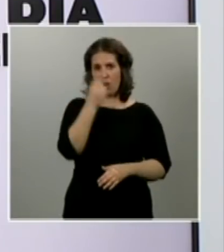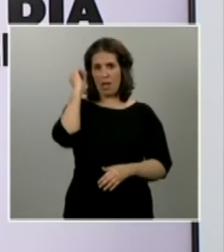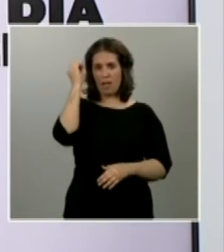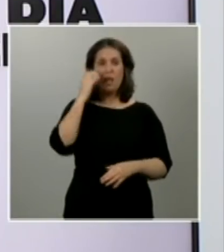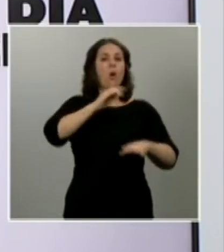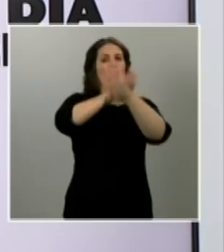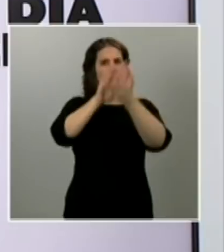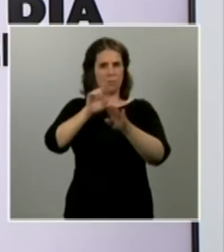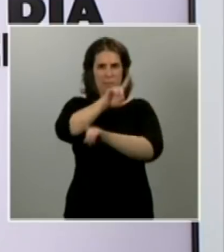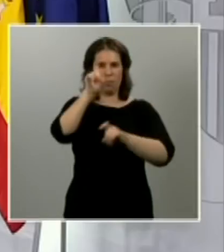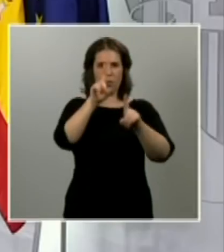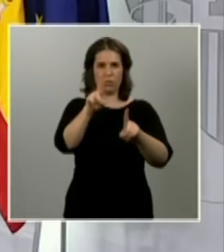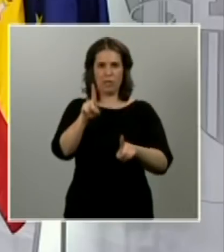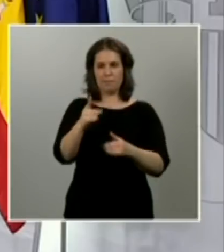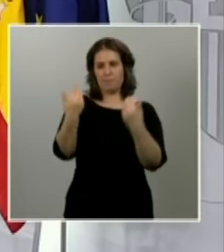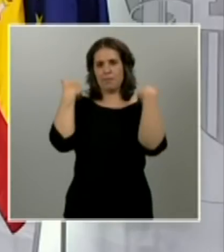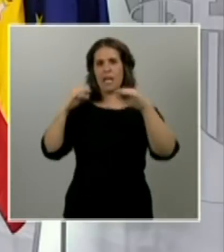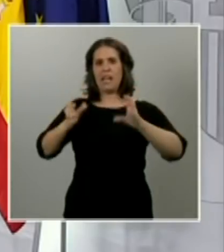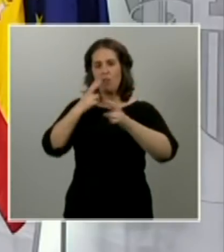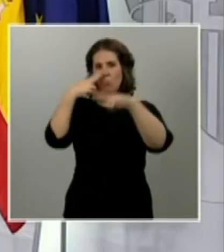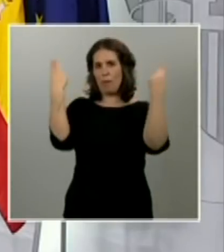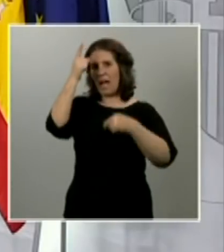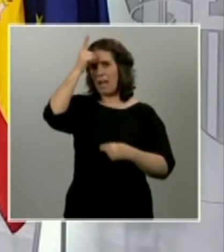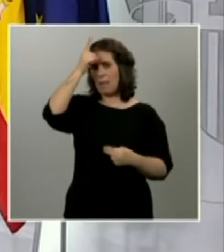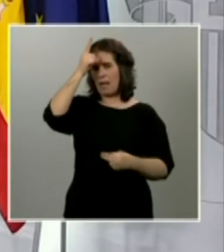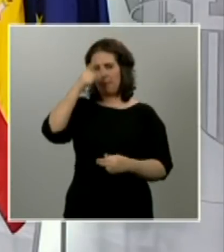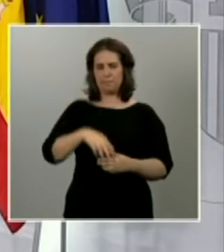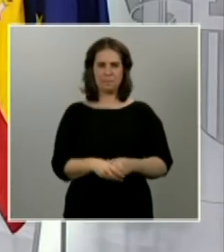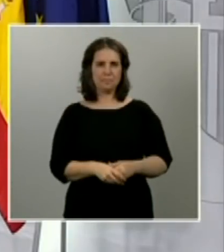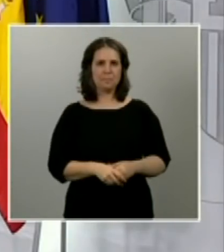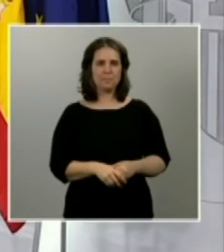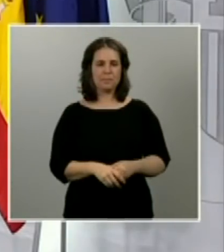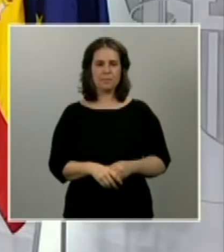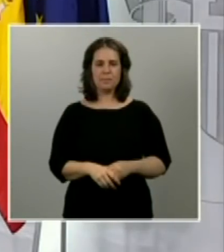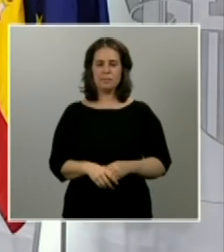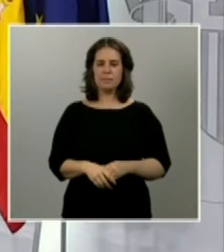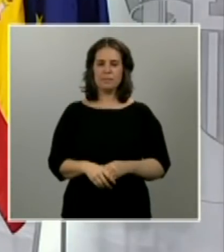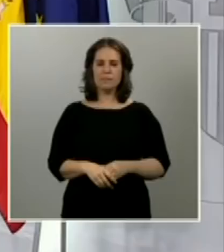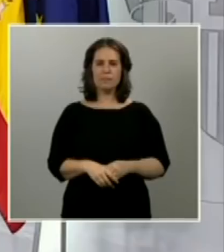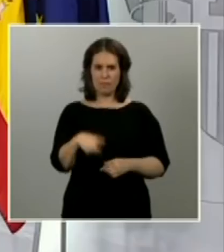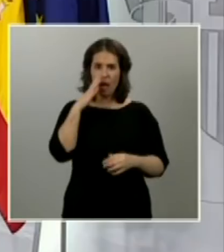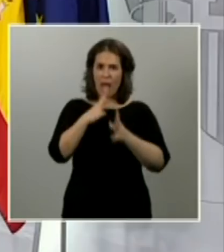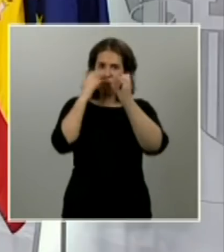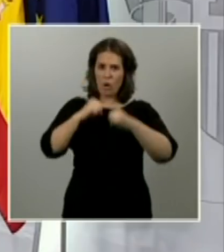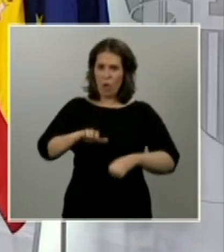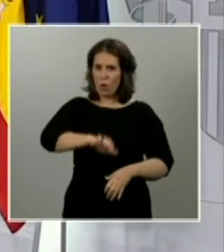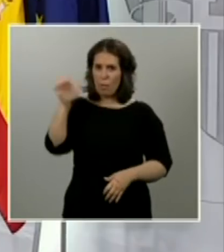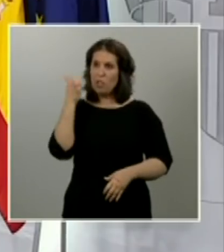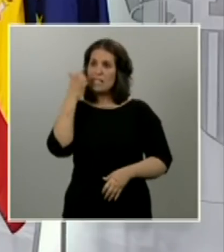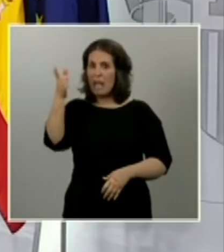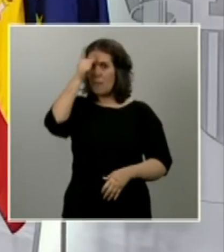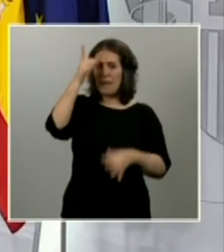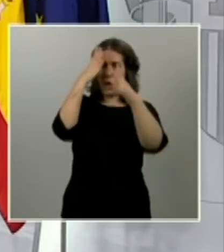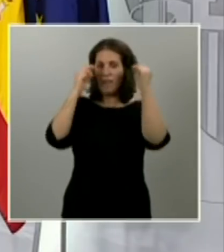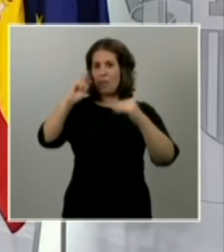del corresponsal de la radio pública alemana dos lanfunk ¿ve margen para un acuerdo a nivel europeo si la postura de Alemania Holanda y otros países contra